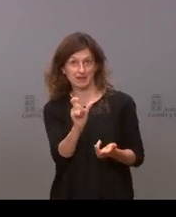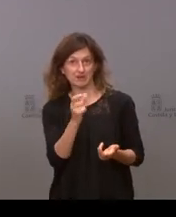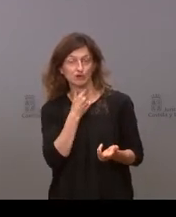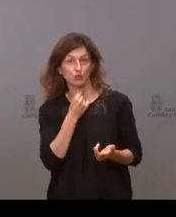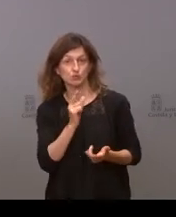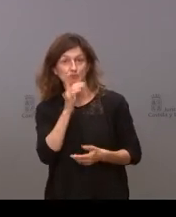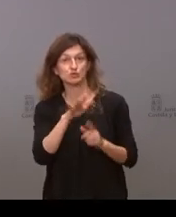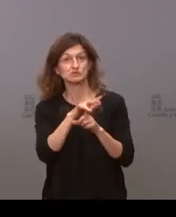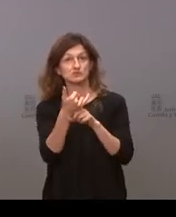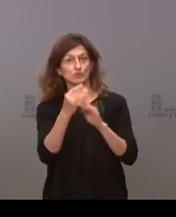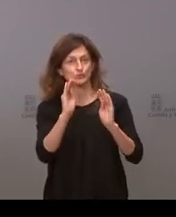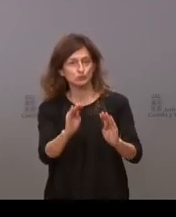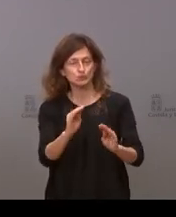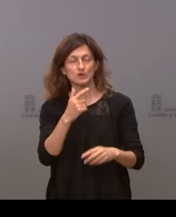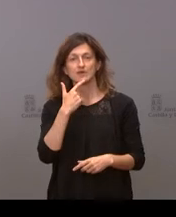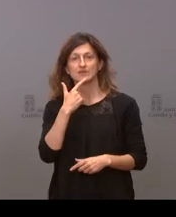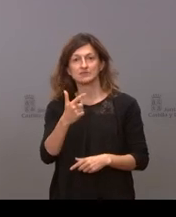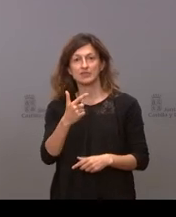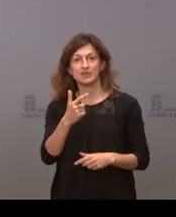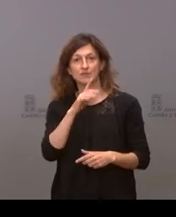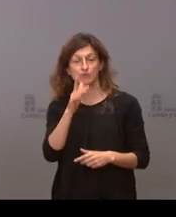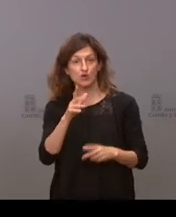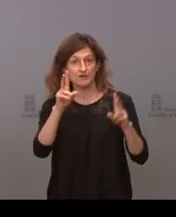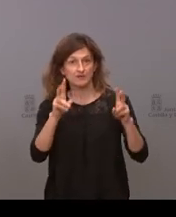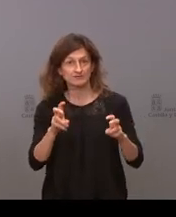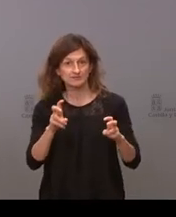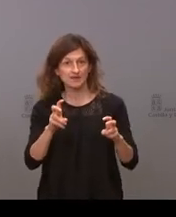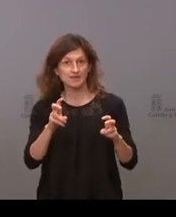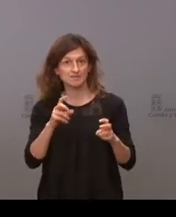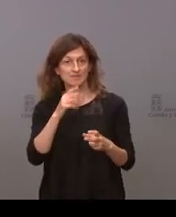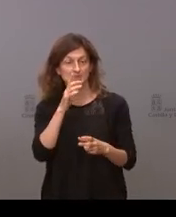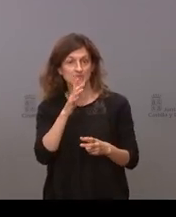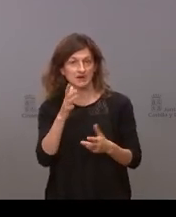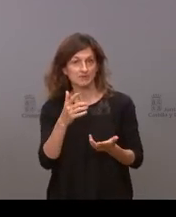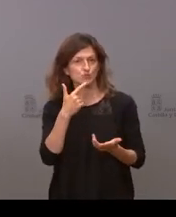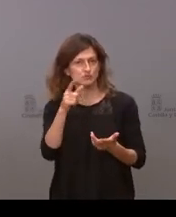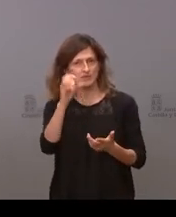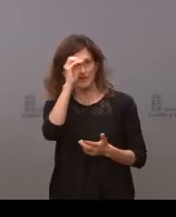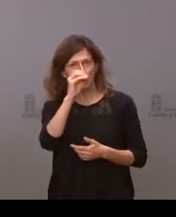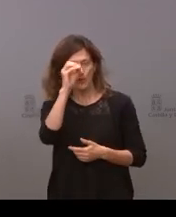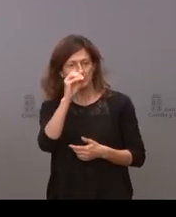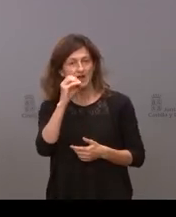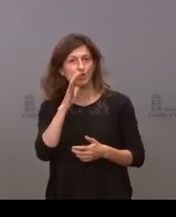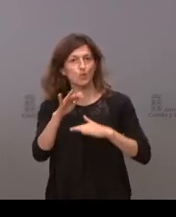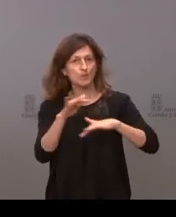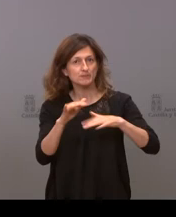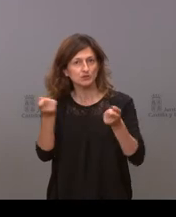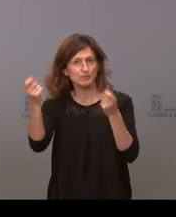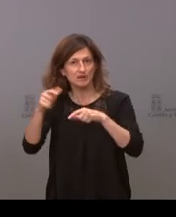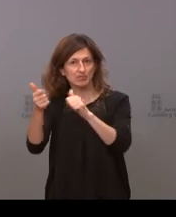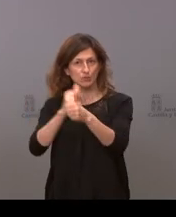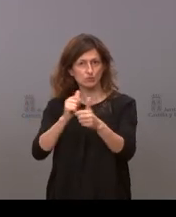situaciones que se están viviendo ya menciona usted la de la supresión del tremadrugador en Zamora concretamente ¿cree que puede haber un movimiento de ese tipo?